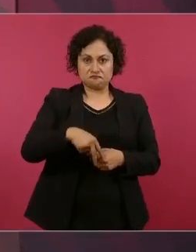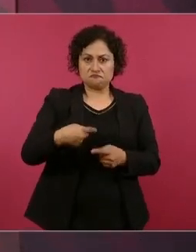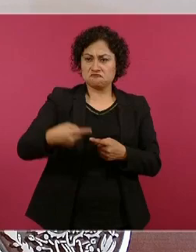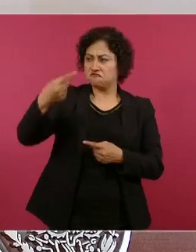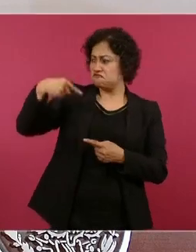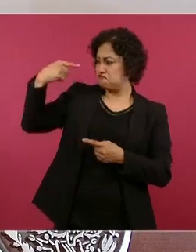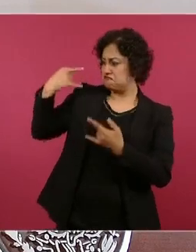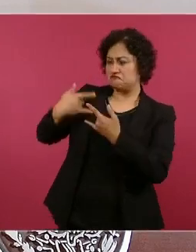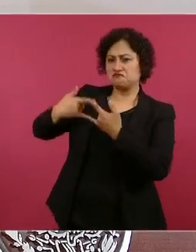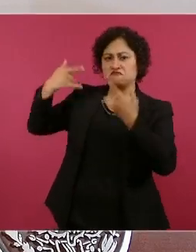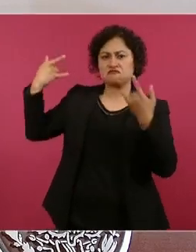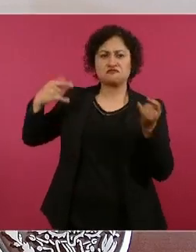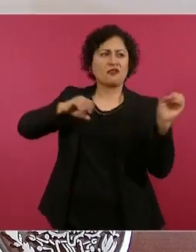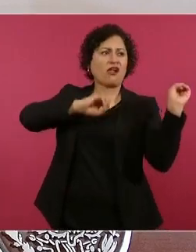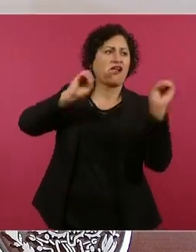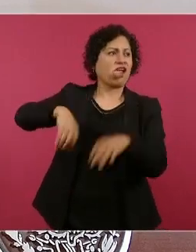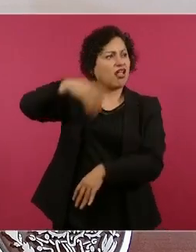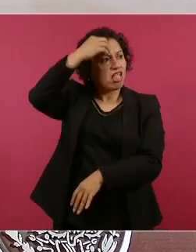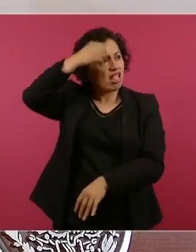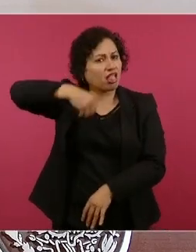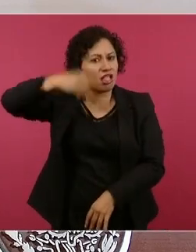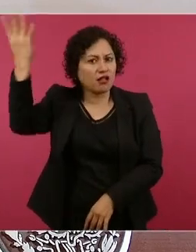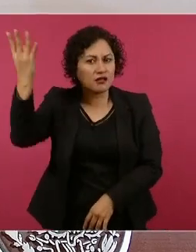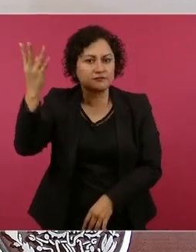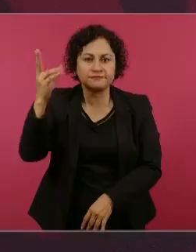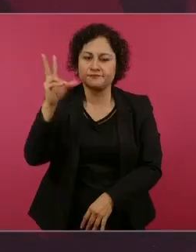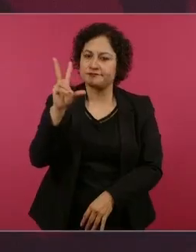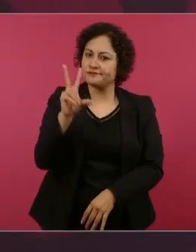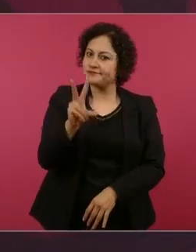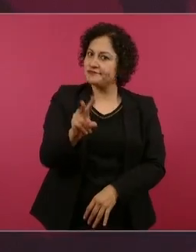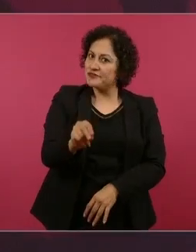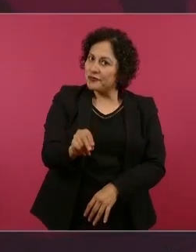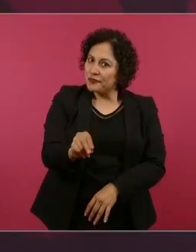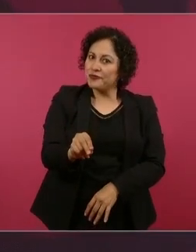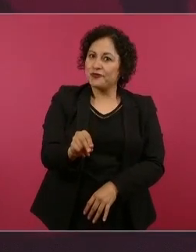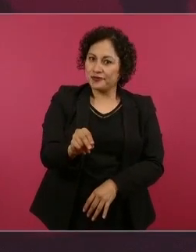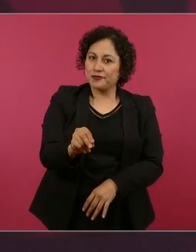porque si no, no vamos a saber hacia dónde vamos.